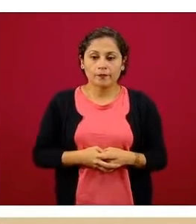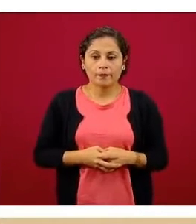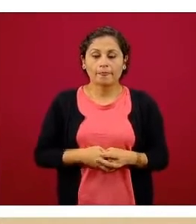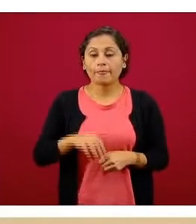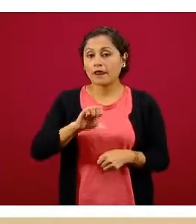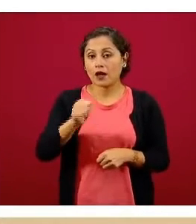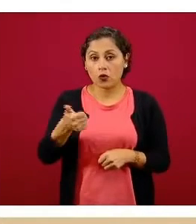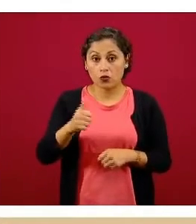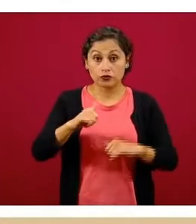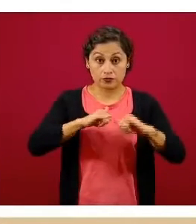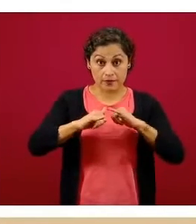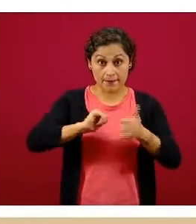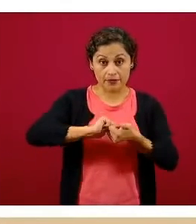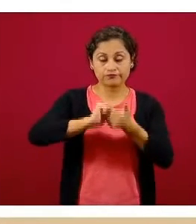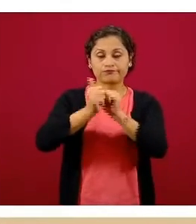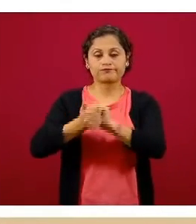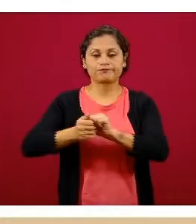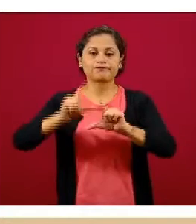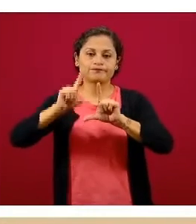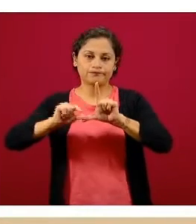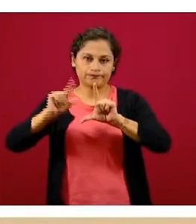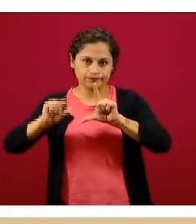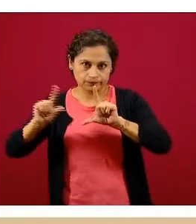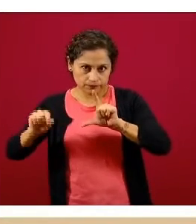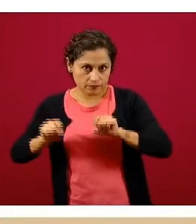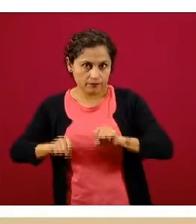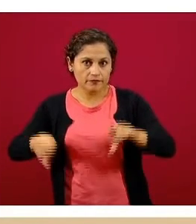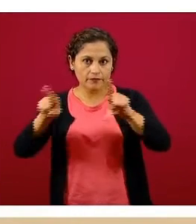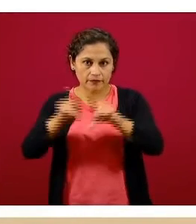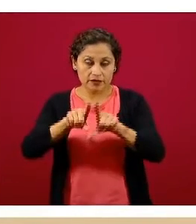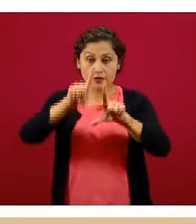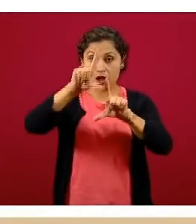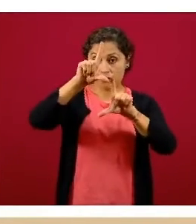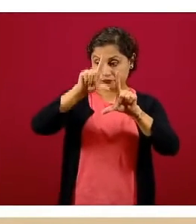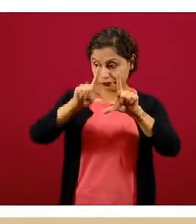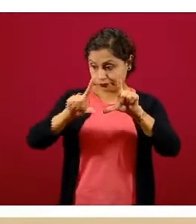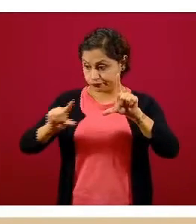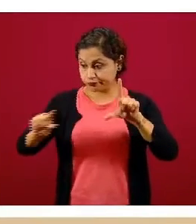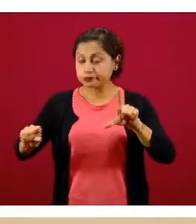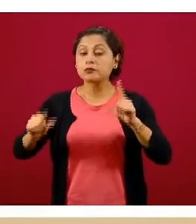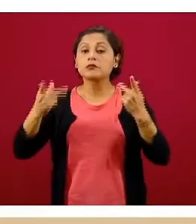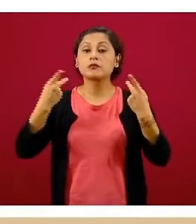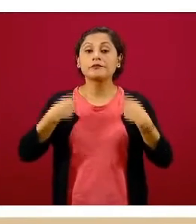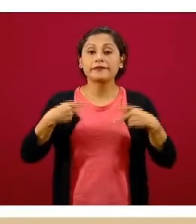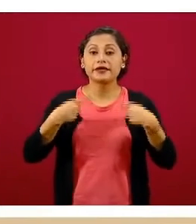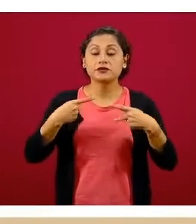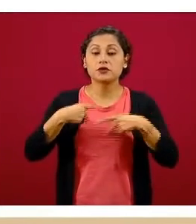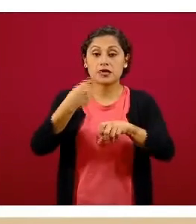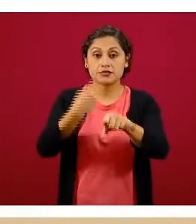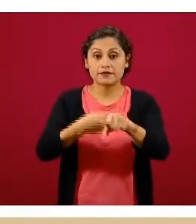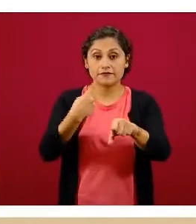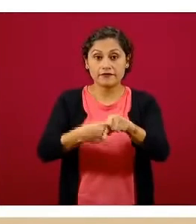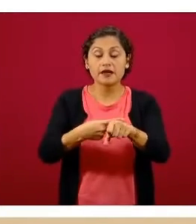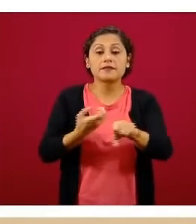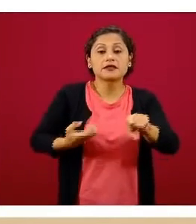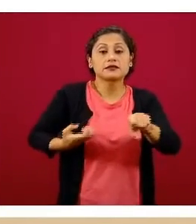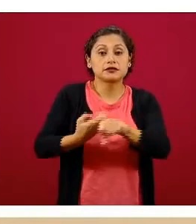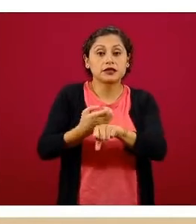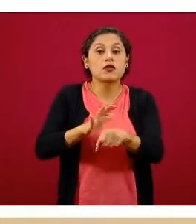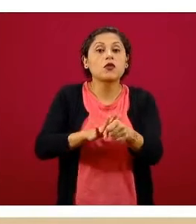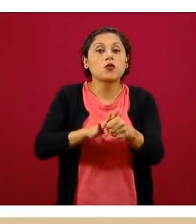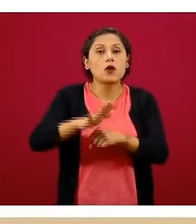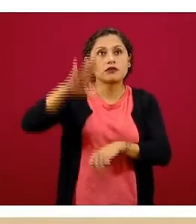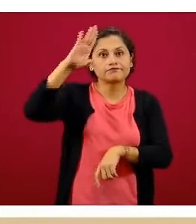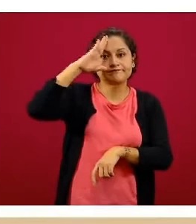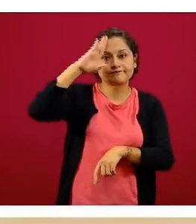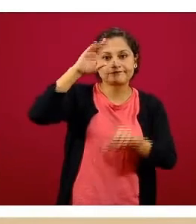misma información que tenemos aquí, pero también en un orden descendente que nos permita rápidamente identificar a la entidad federativa y la